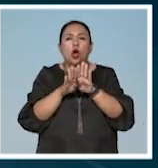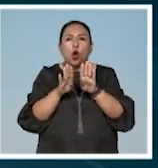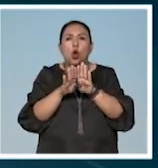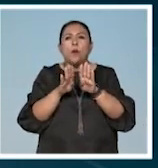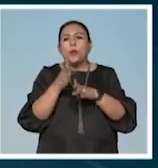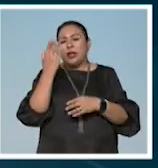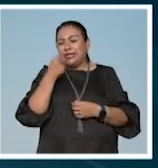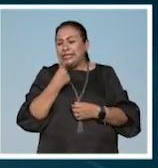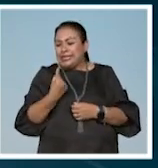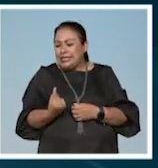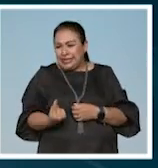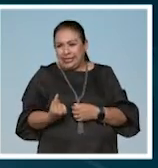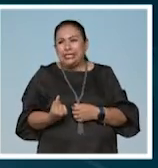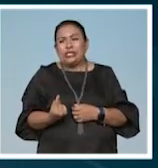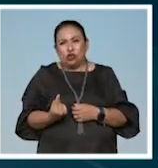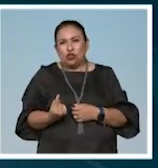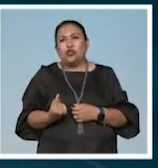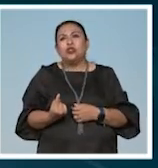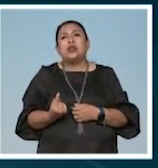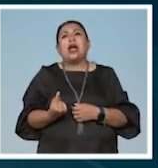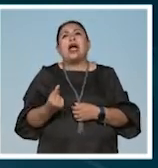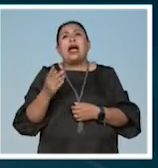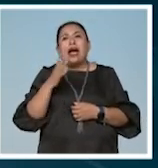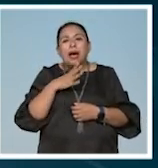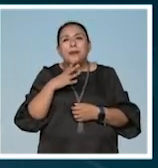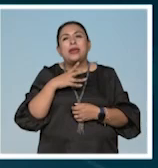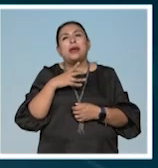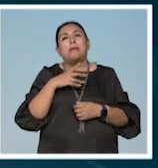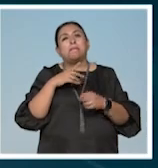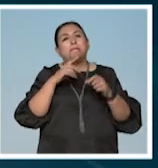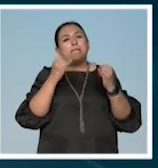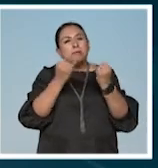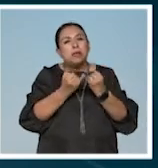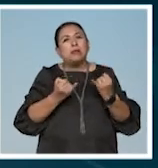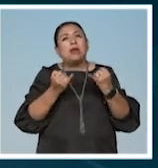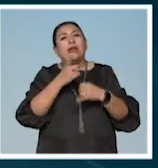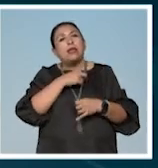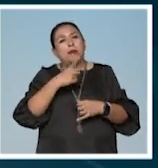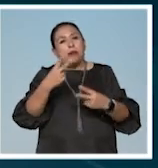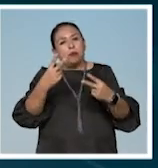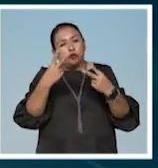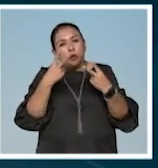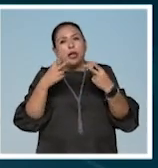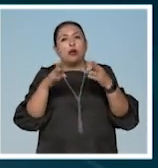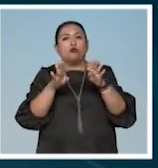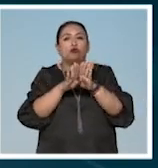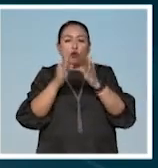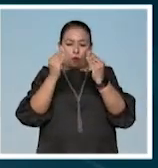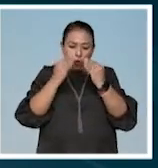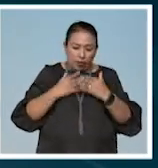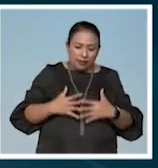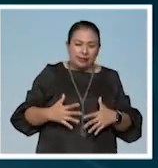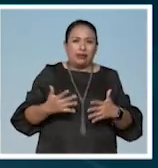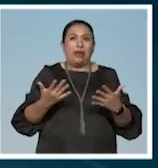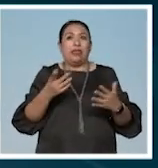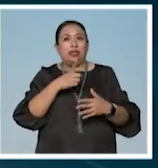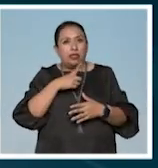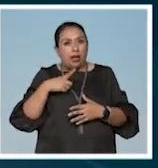niños y niñas siendo llevados por una línea de cómo debemos vernos cómo debemos vestirnos y demás.